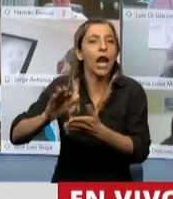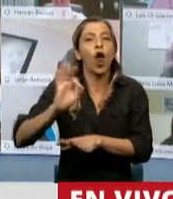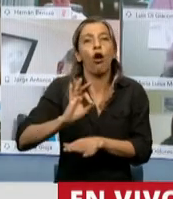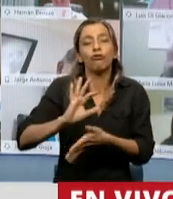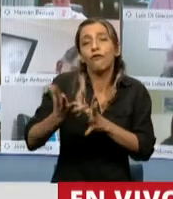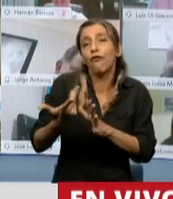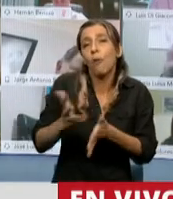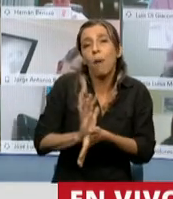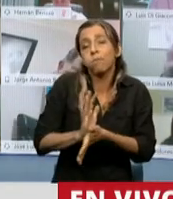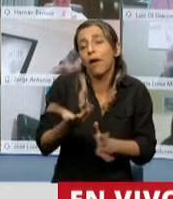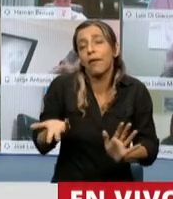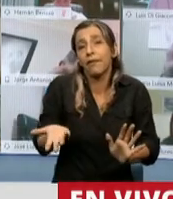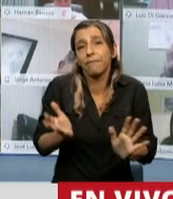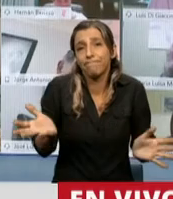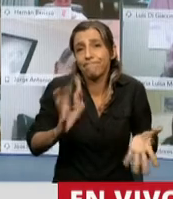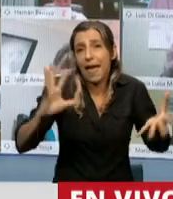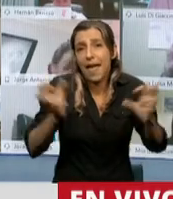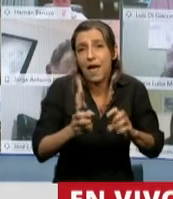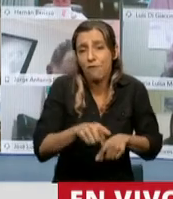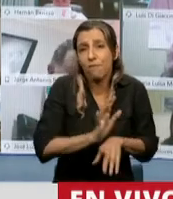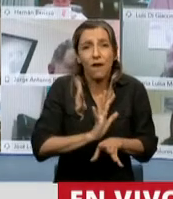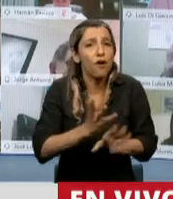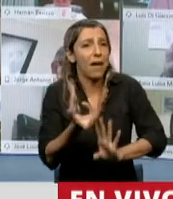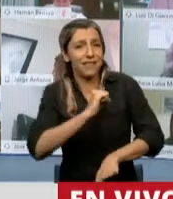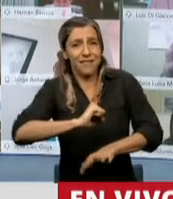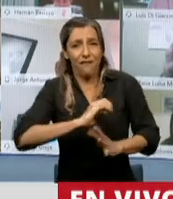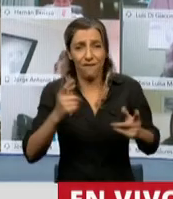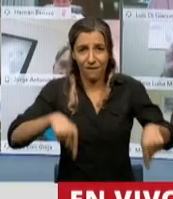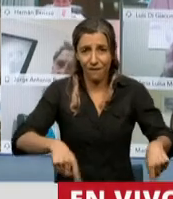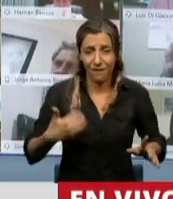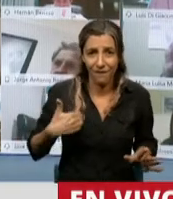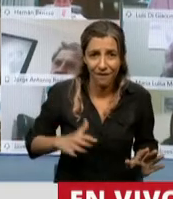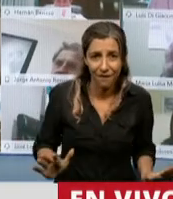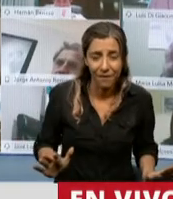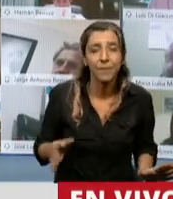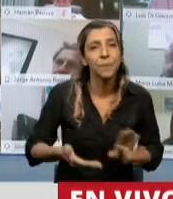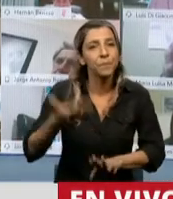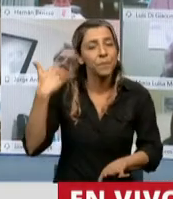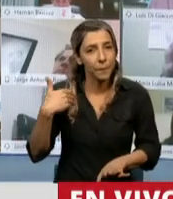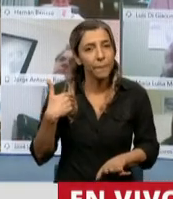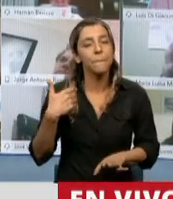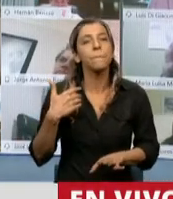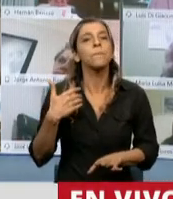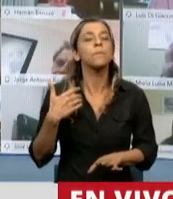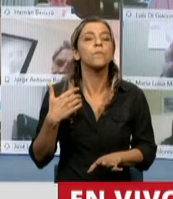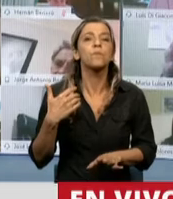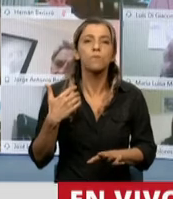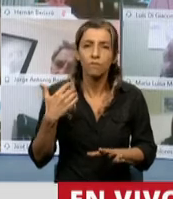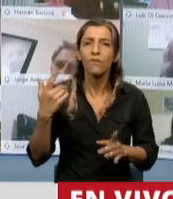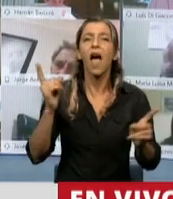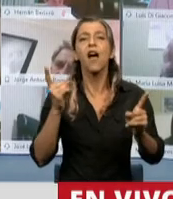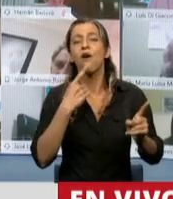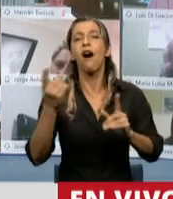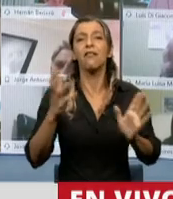Es una forma de roba, digámoslos. El otro día decía Juan Graboi que cuando alguien compra